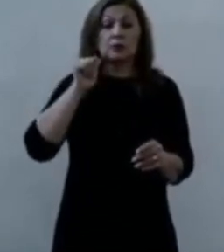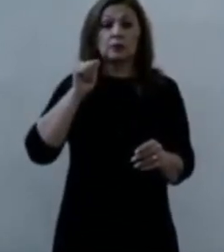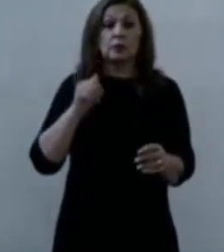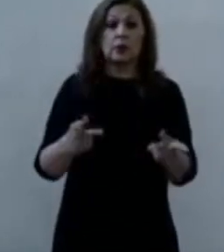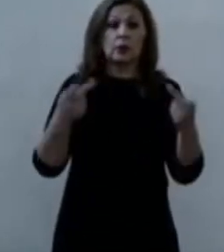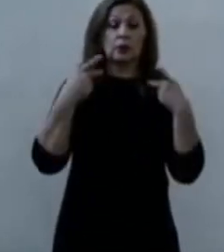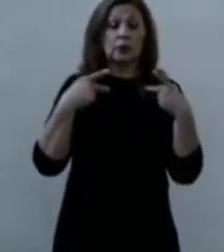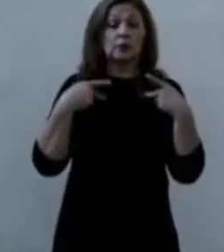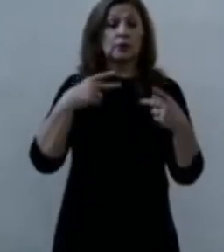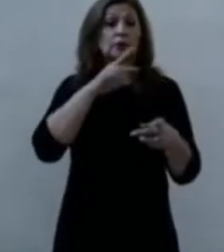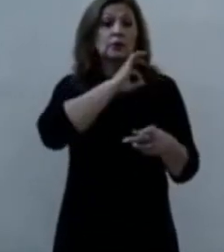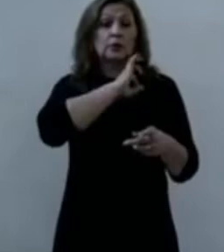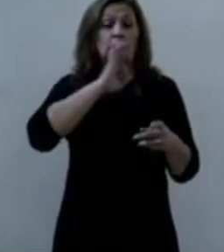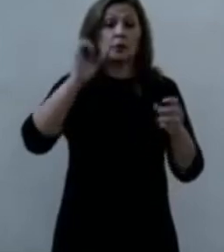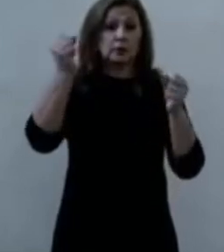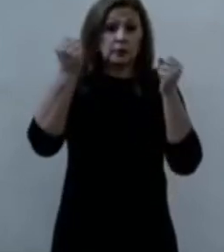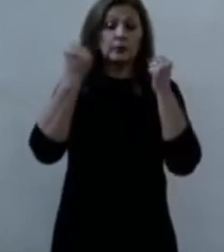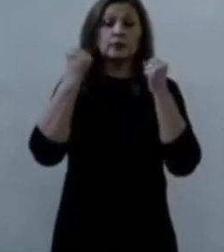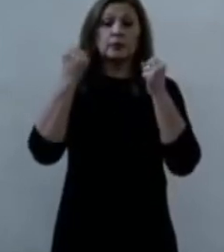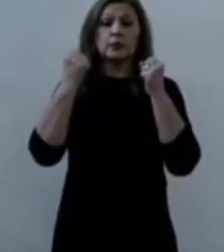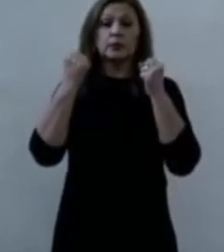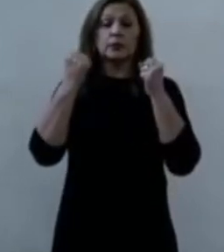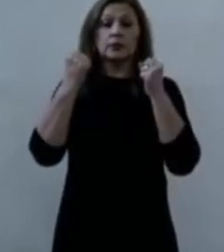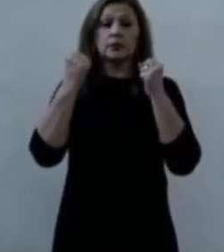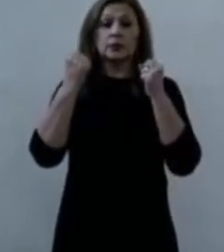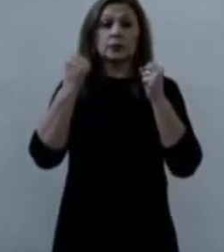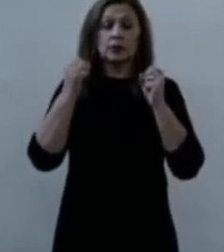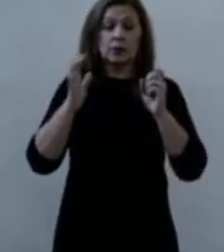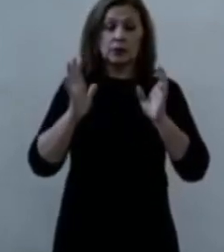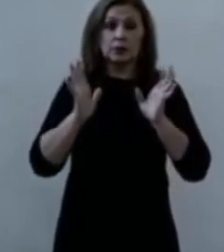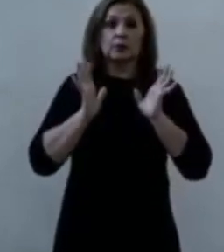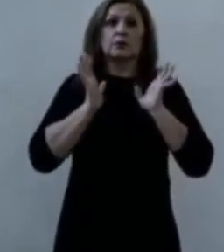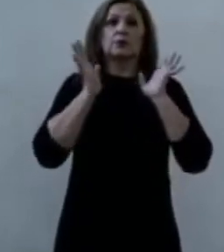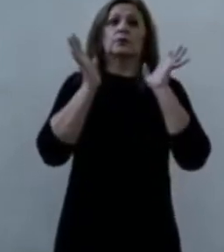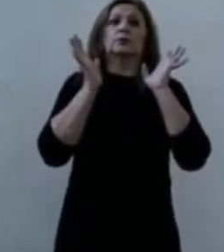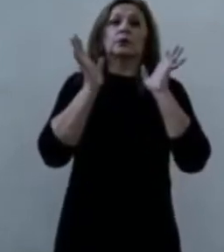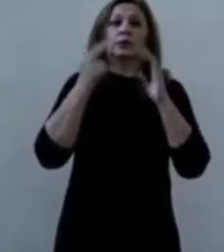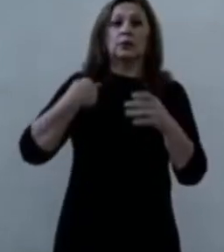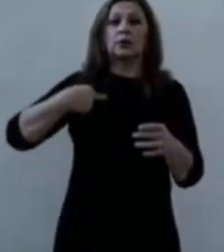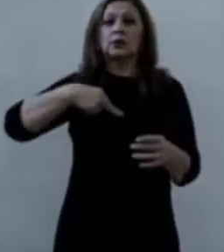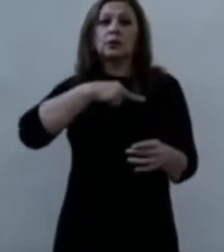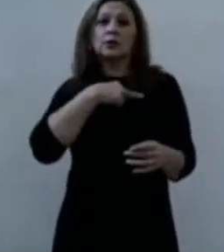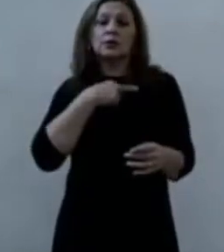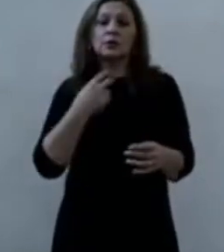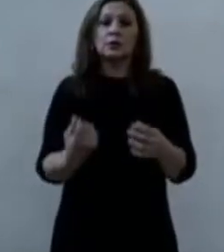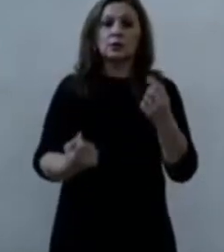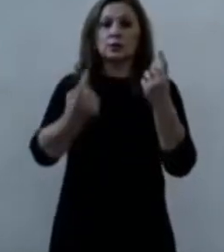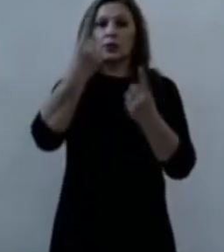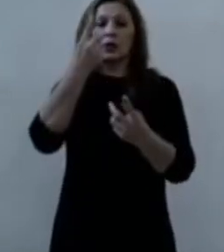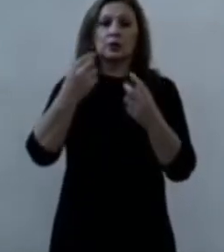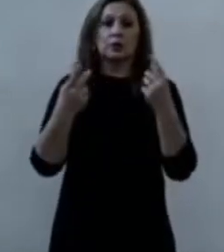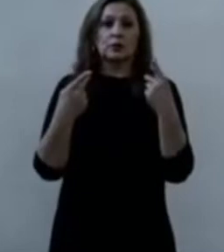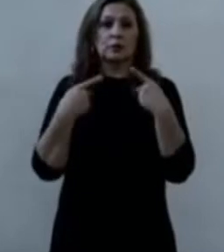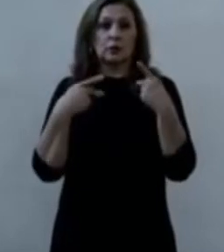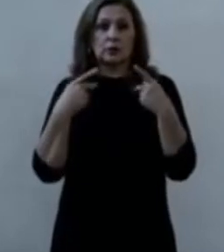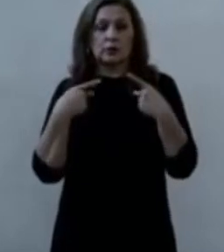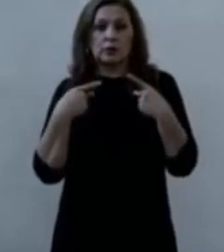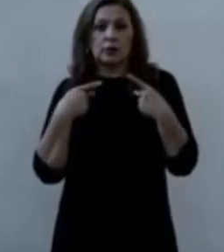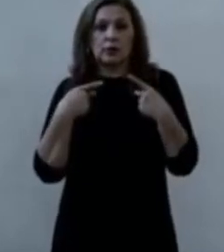poderosa, nos impresiona alguien que tiene títulos